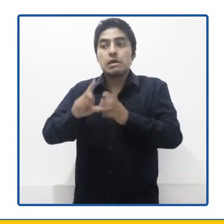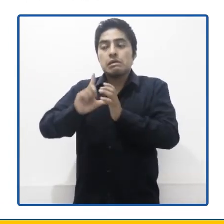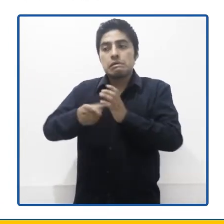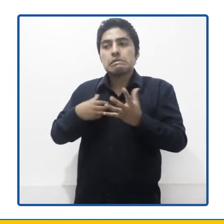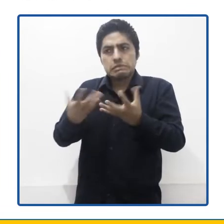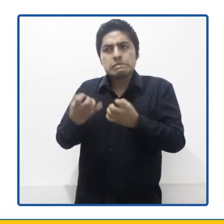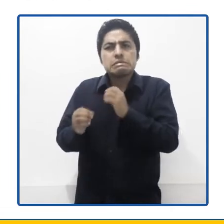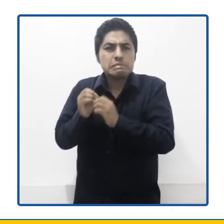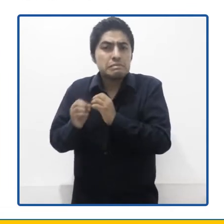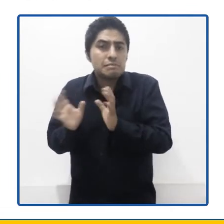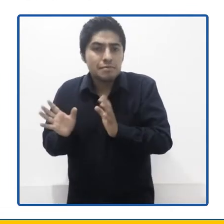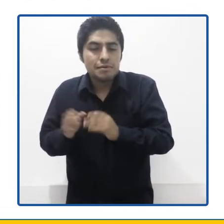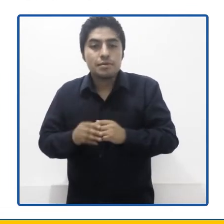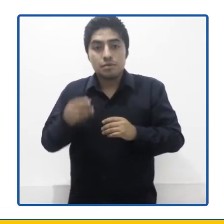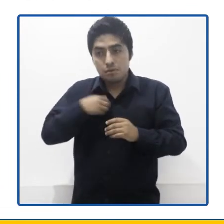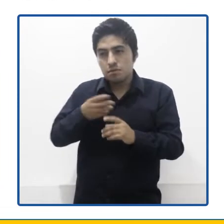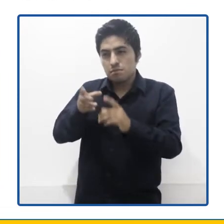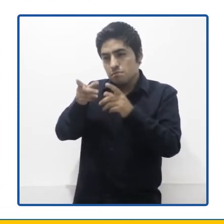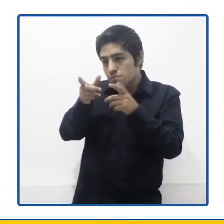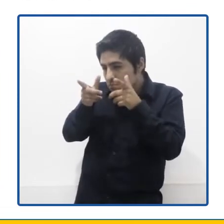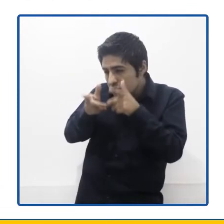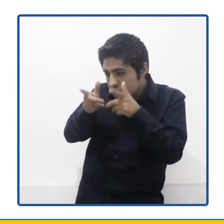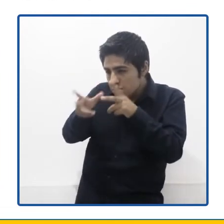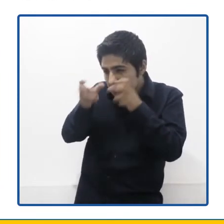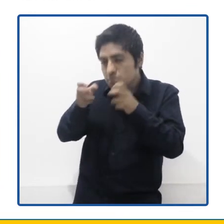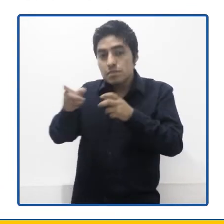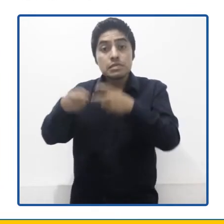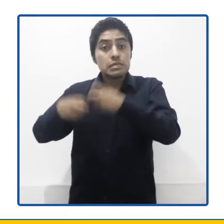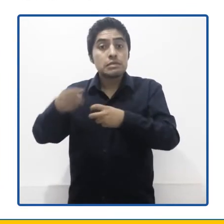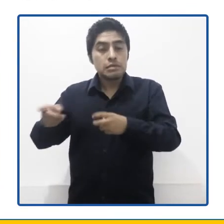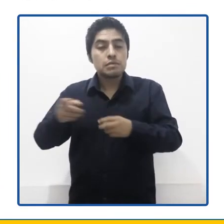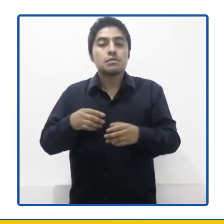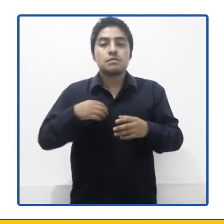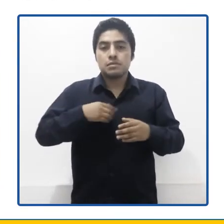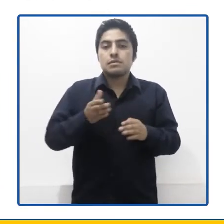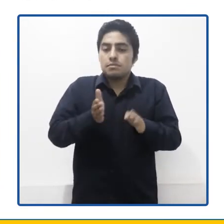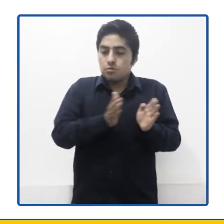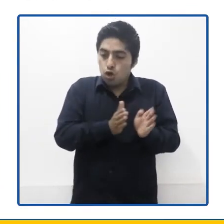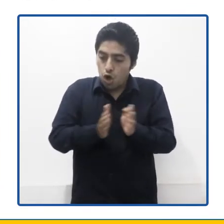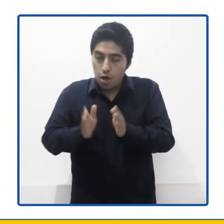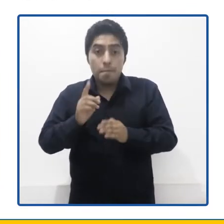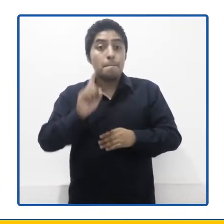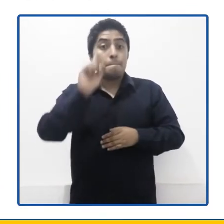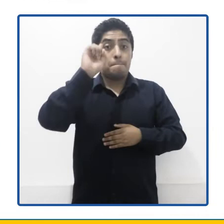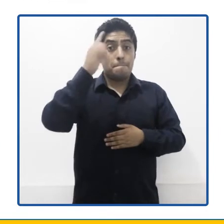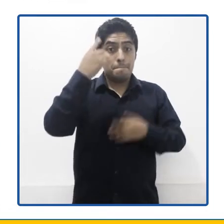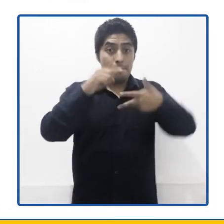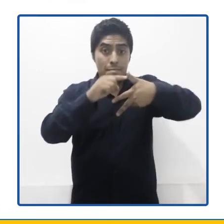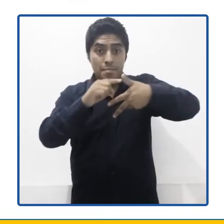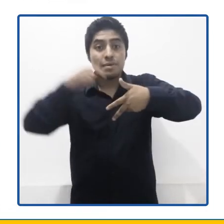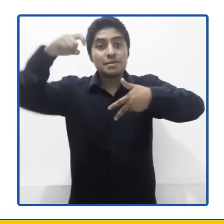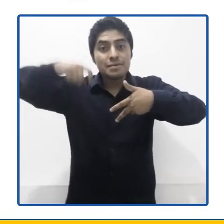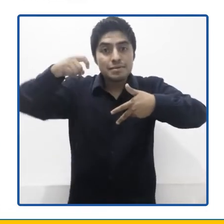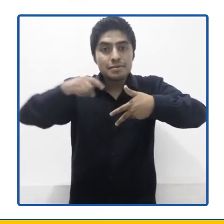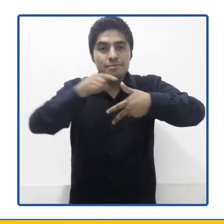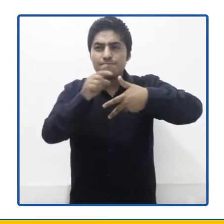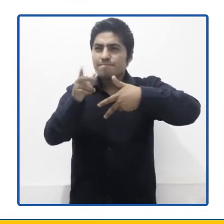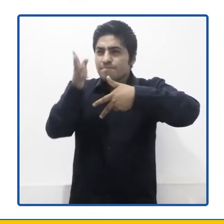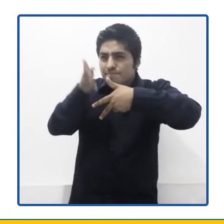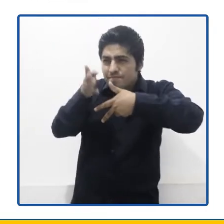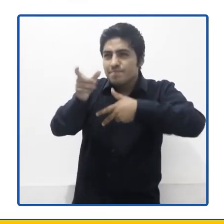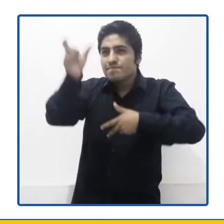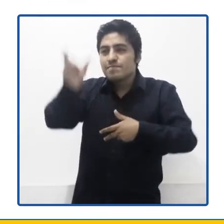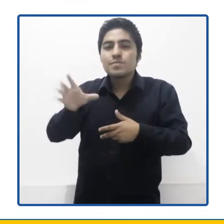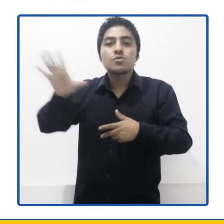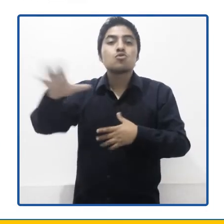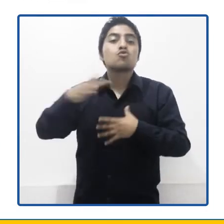resolver. Al reconocer esta estructura, se sugiere empezar en orden. Primero, es necesario identificar a